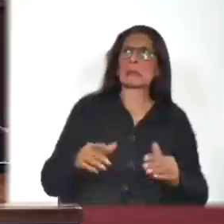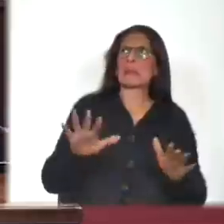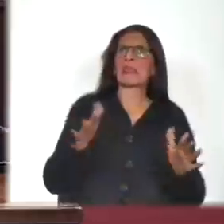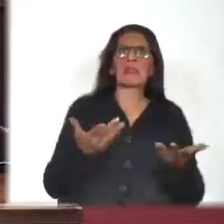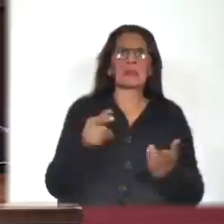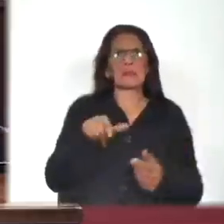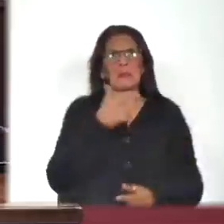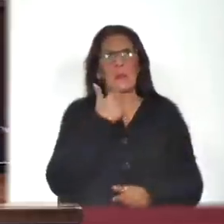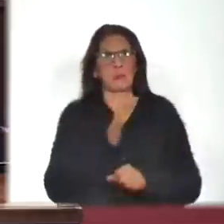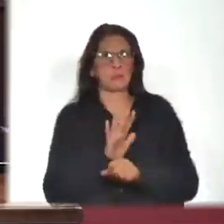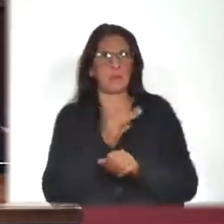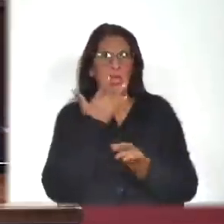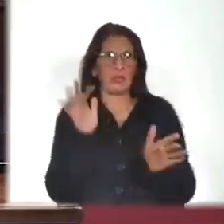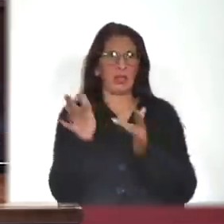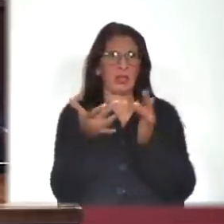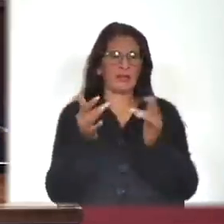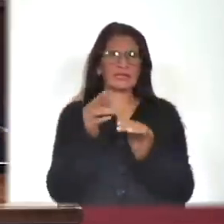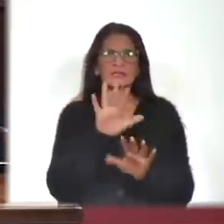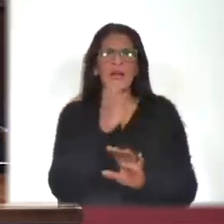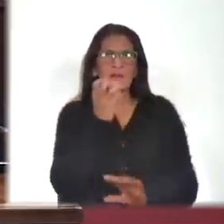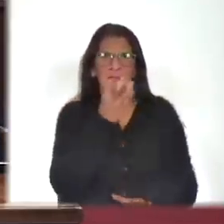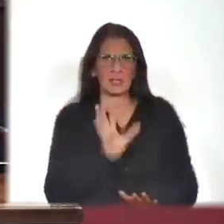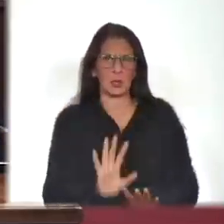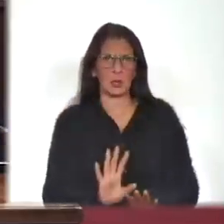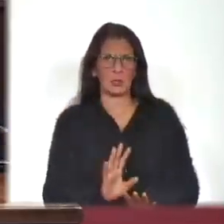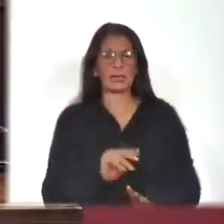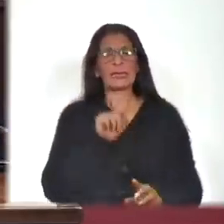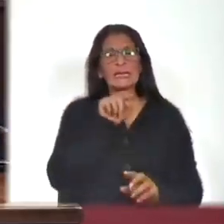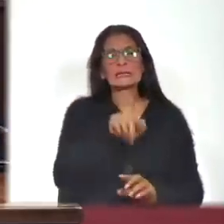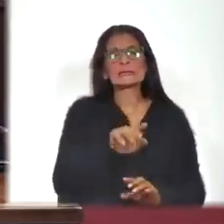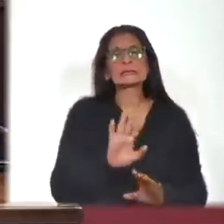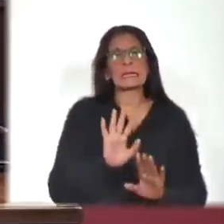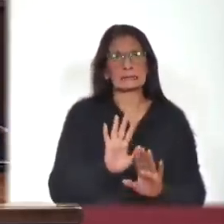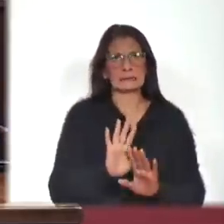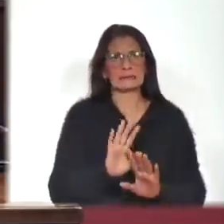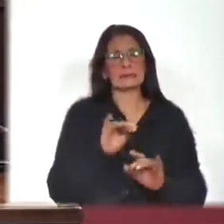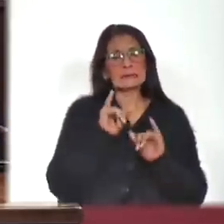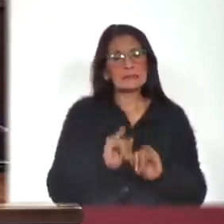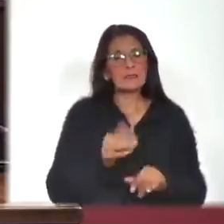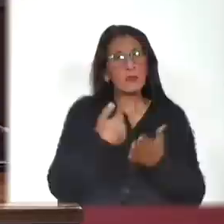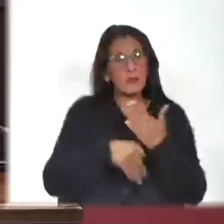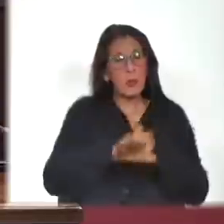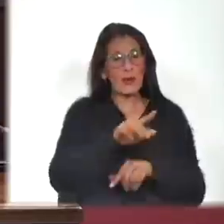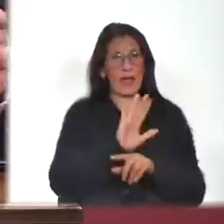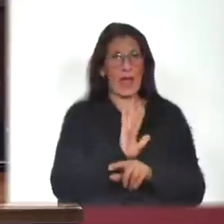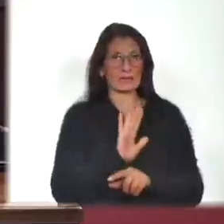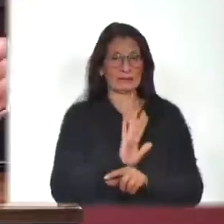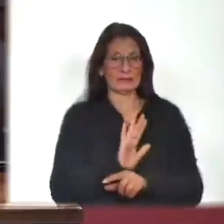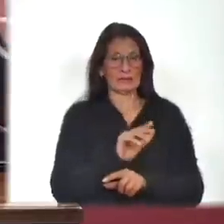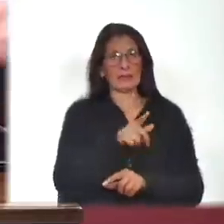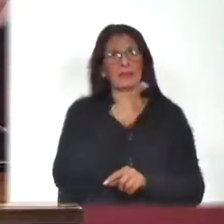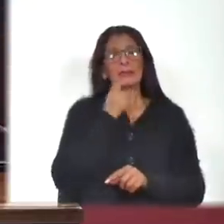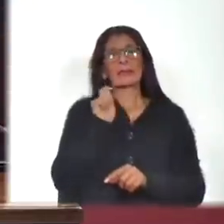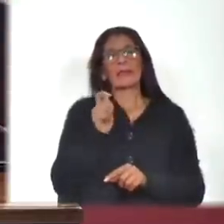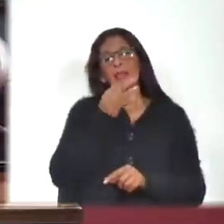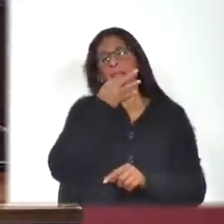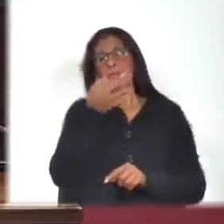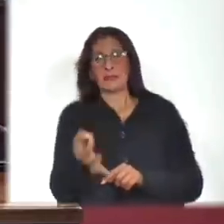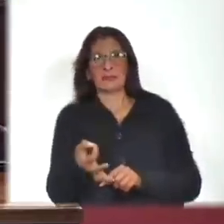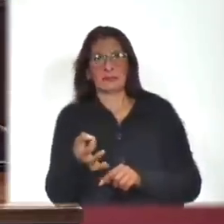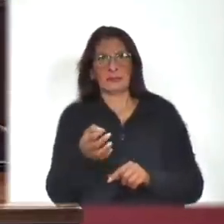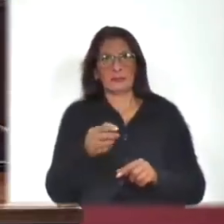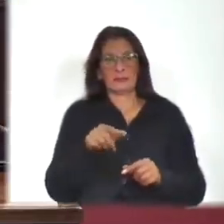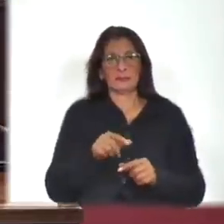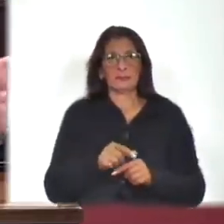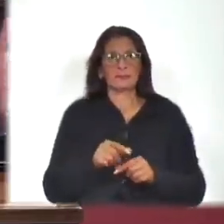esto queda feo. Ahora, tenemos que ceder a esa impresión porque si fuera así, si batara con que alguien diga, esta apariencia me parece